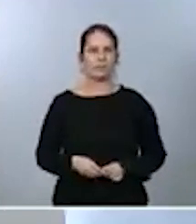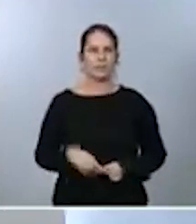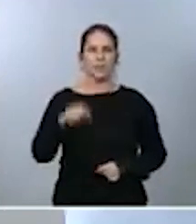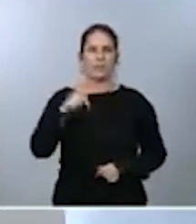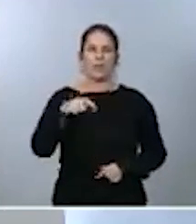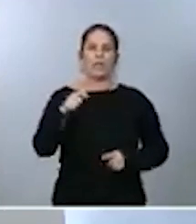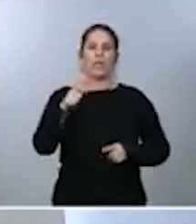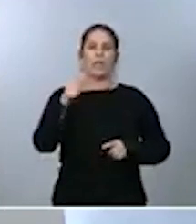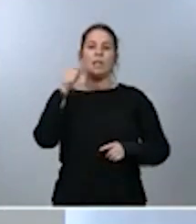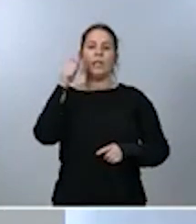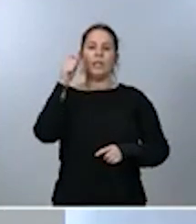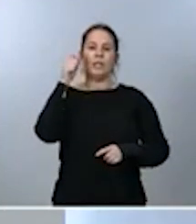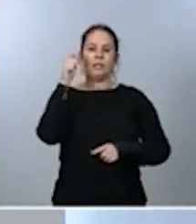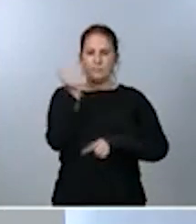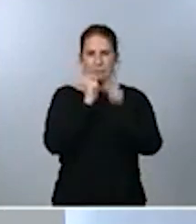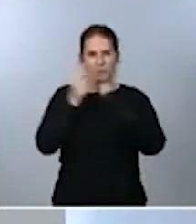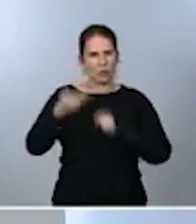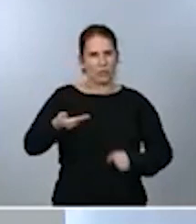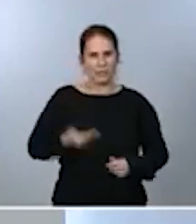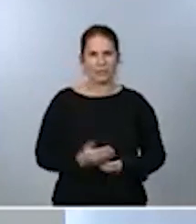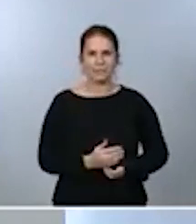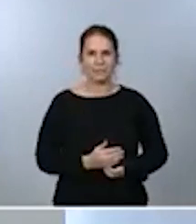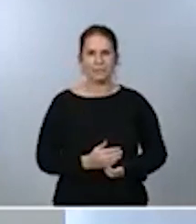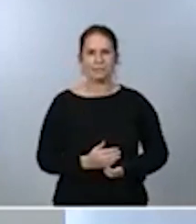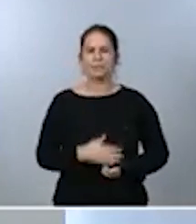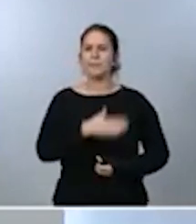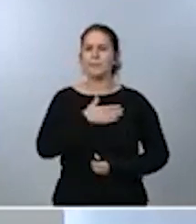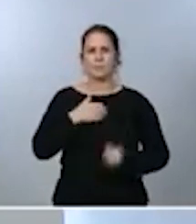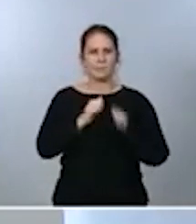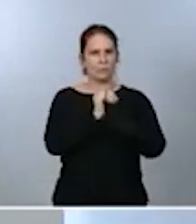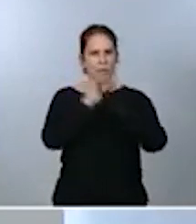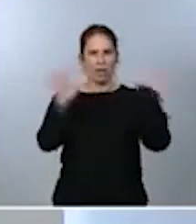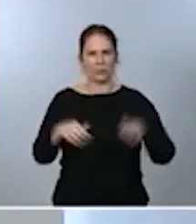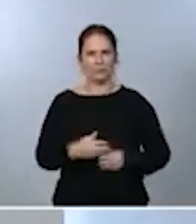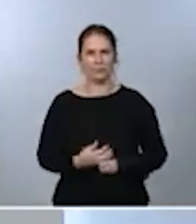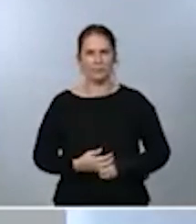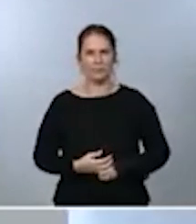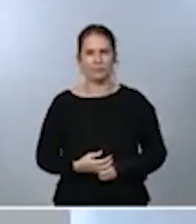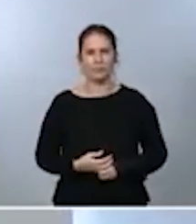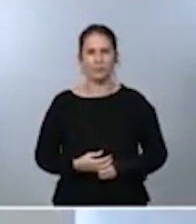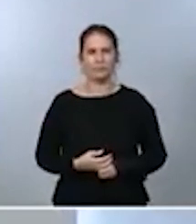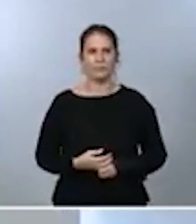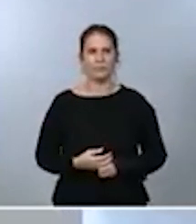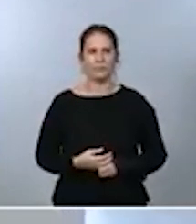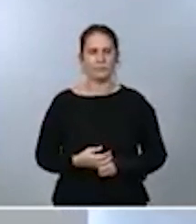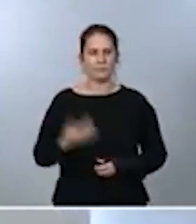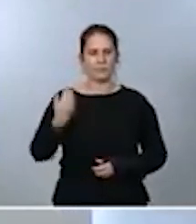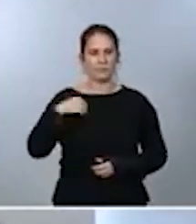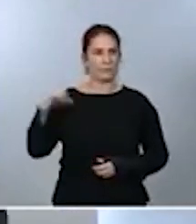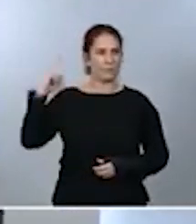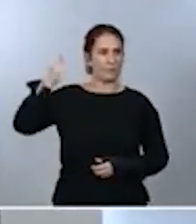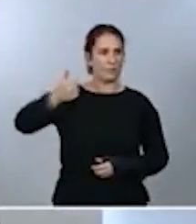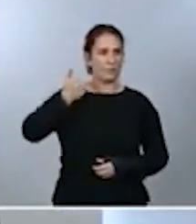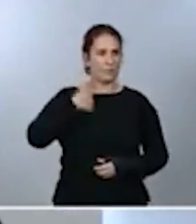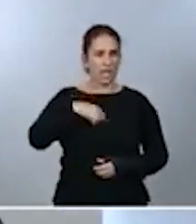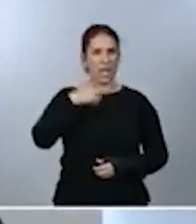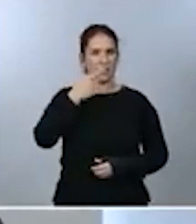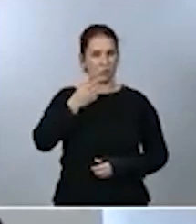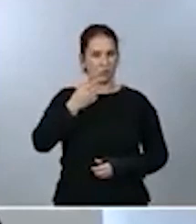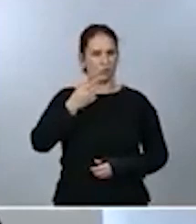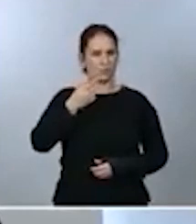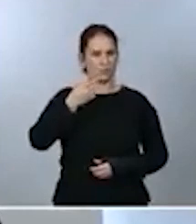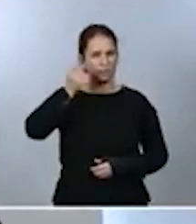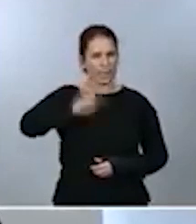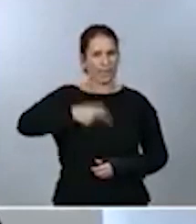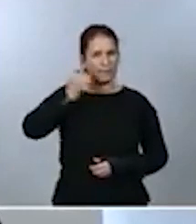y quisiera ser muy claro ante ustedes. Ya les he venido diciendo en las últimas